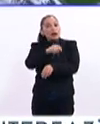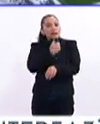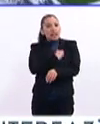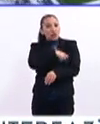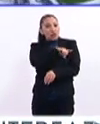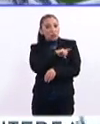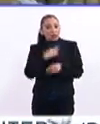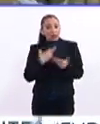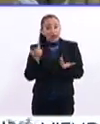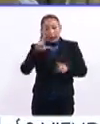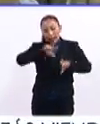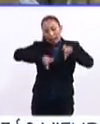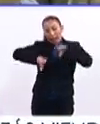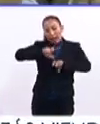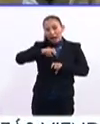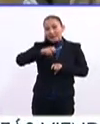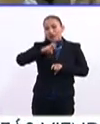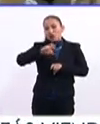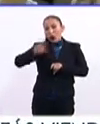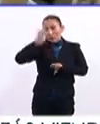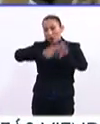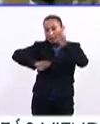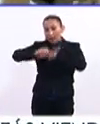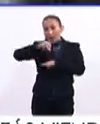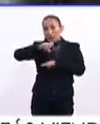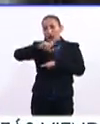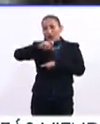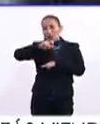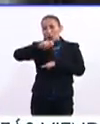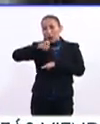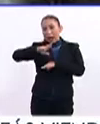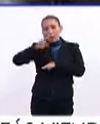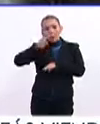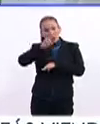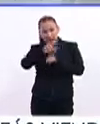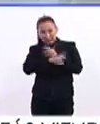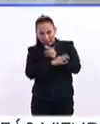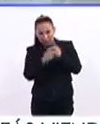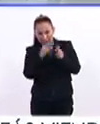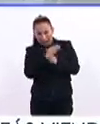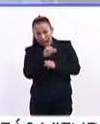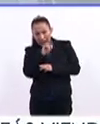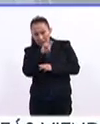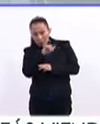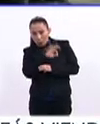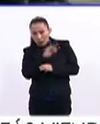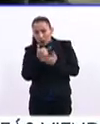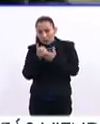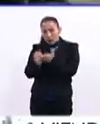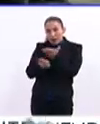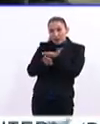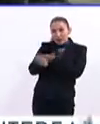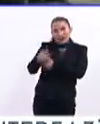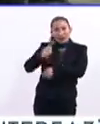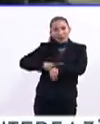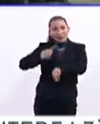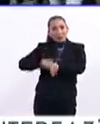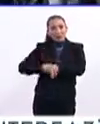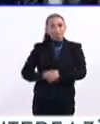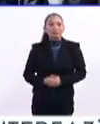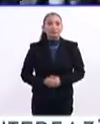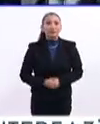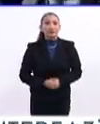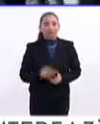salud humana. El Laboratorio de Neurobiología Molecular ha encontrado que este elemento químico puede ayudar a prevenir algunas enfermedades.